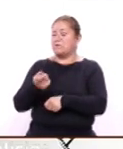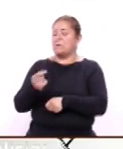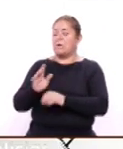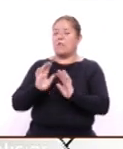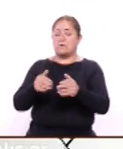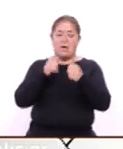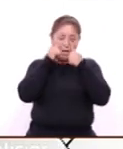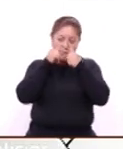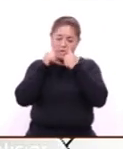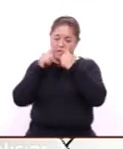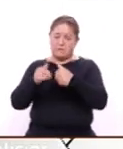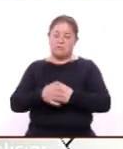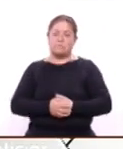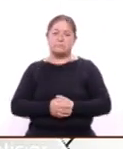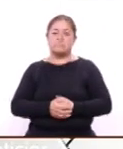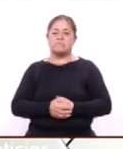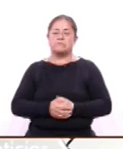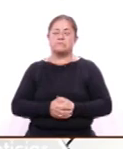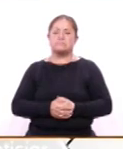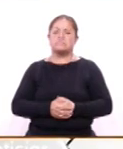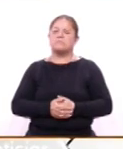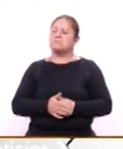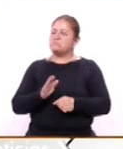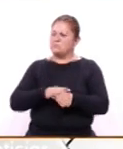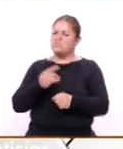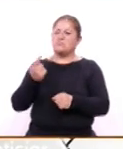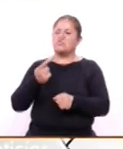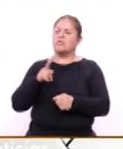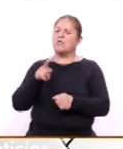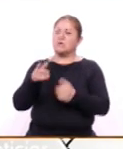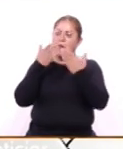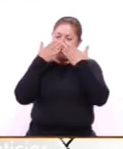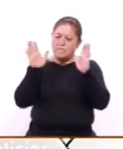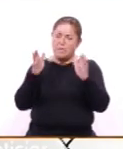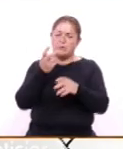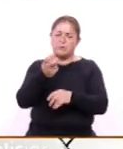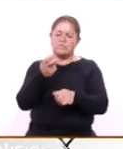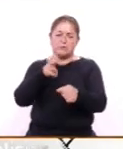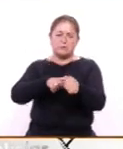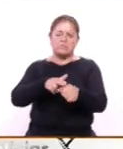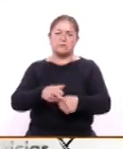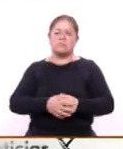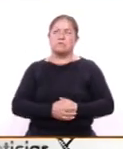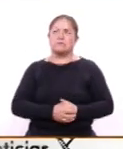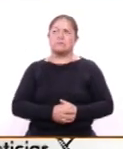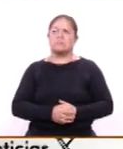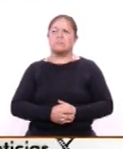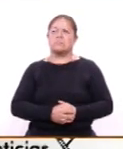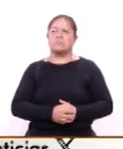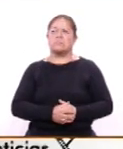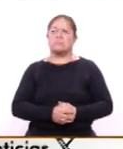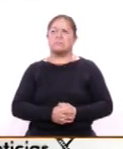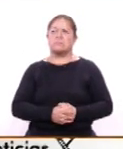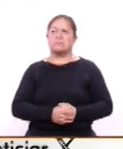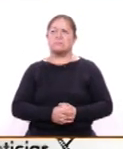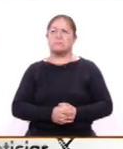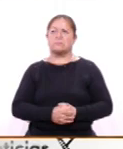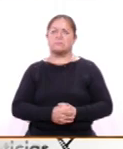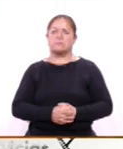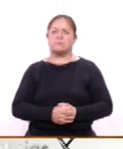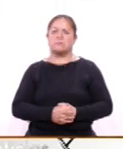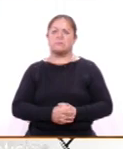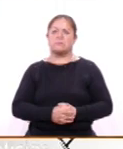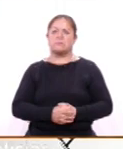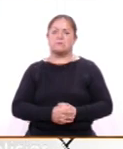atención. ¿Qué necesidad fue la que tuvo que llegar para que ustedes abrieran este tipo de clínicas? Pues